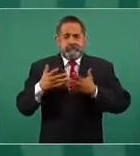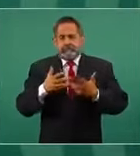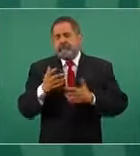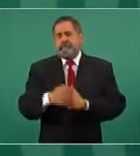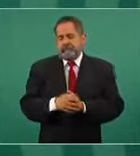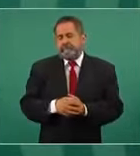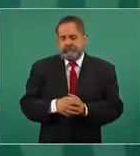considerable.